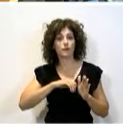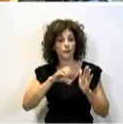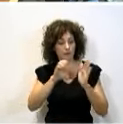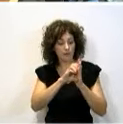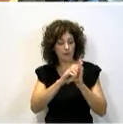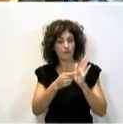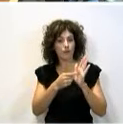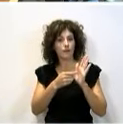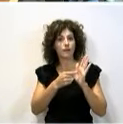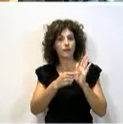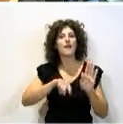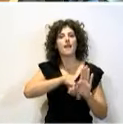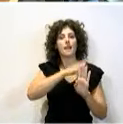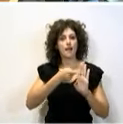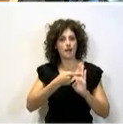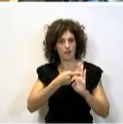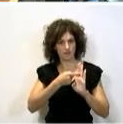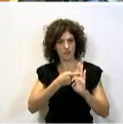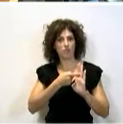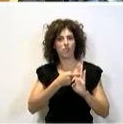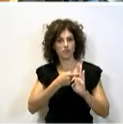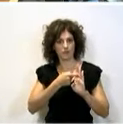legaliza a los partidos independentistas.